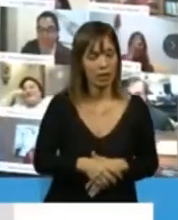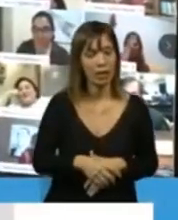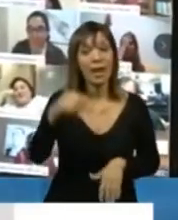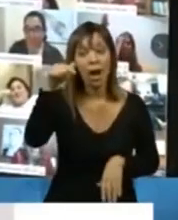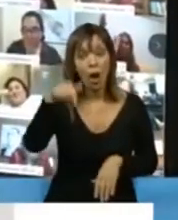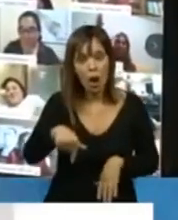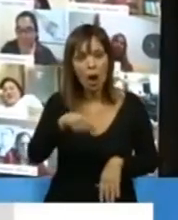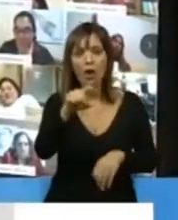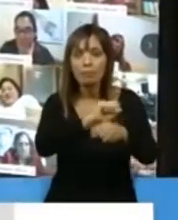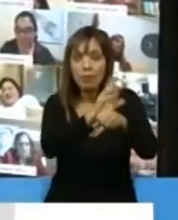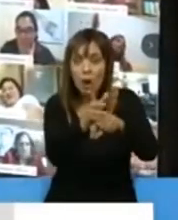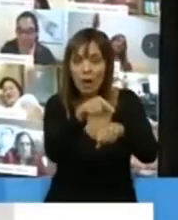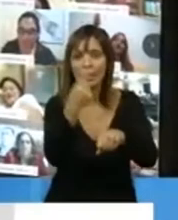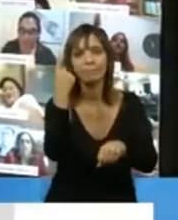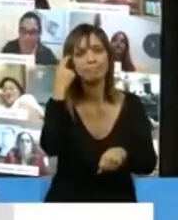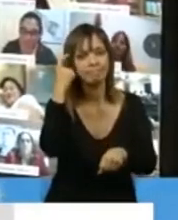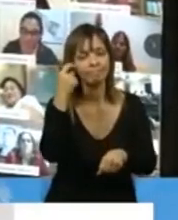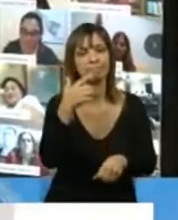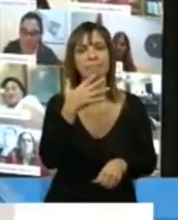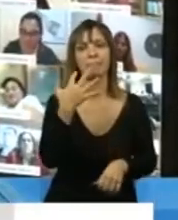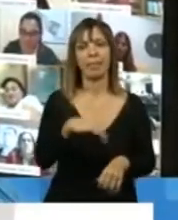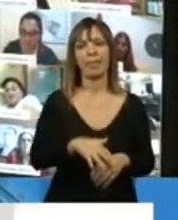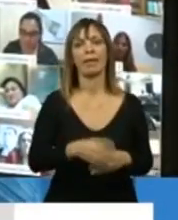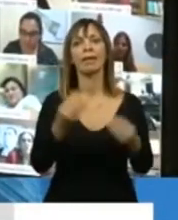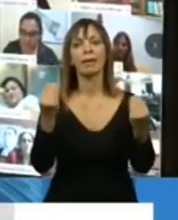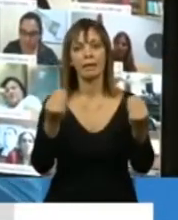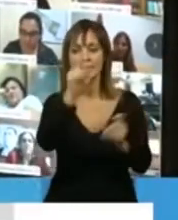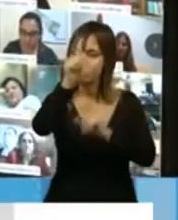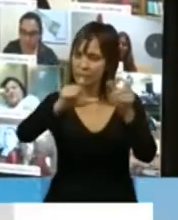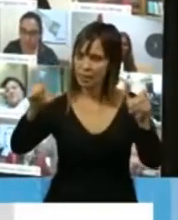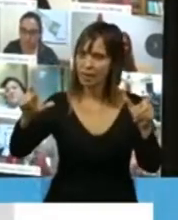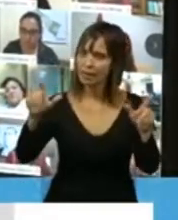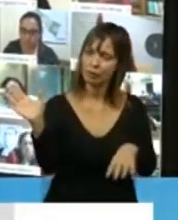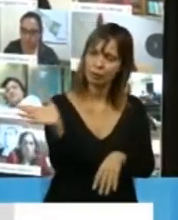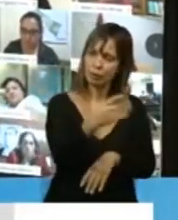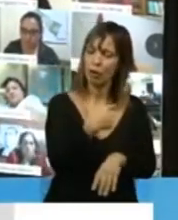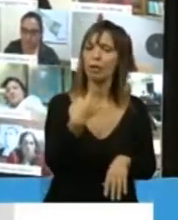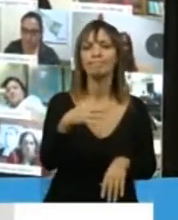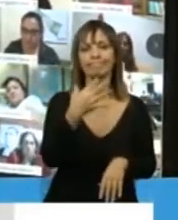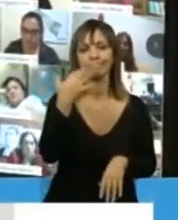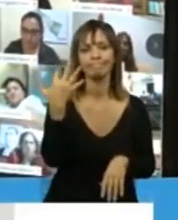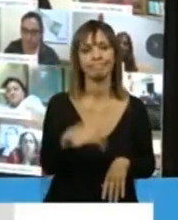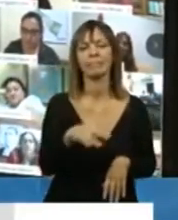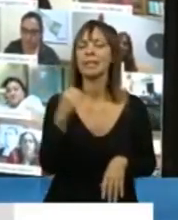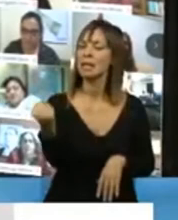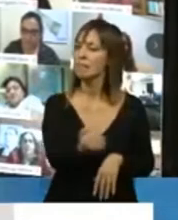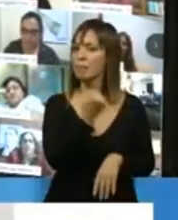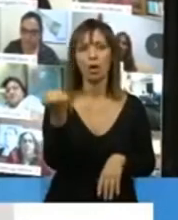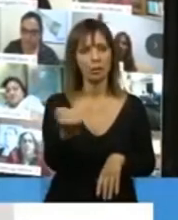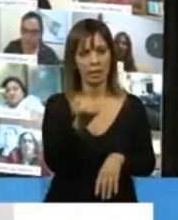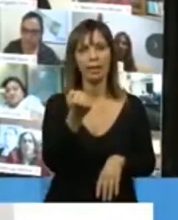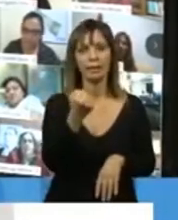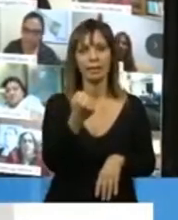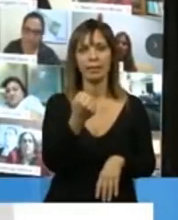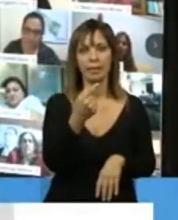servido esta pandemia, es para que los argentinos en general nos demos cuenta de la trascendencia y la importancia que